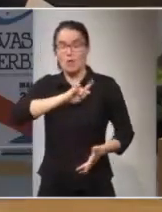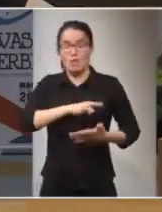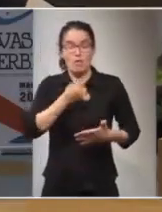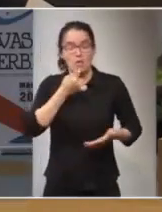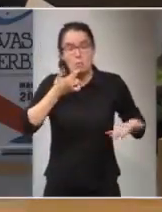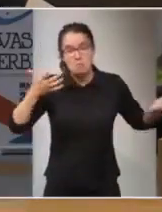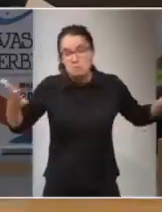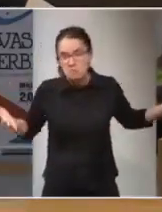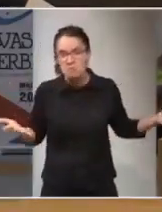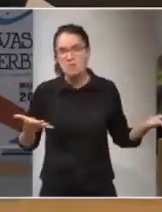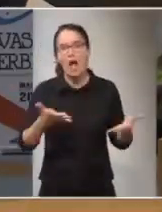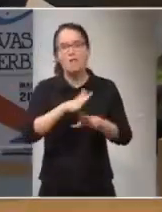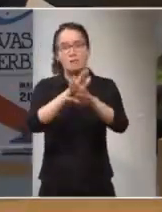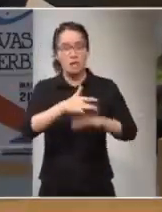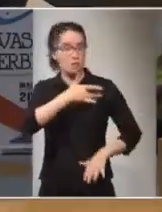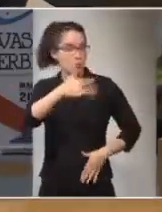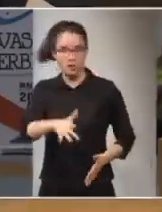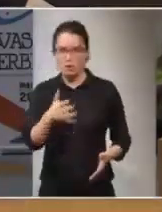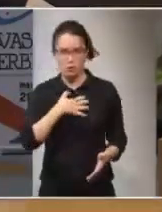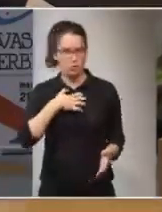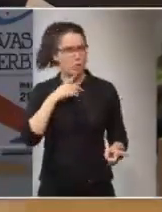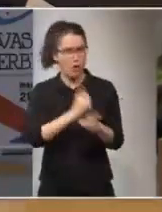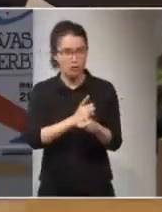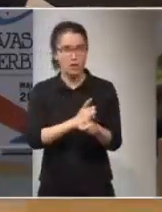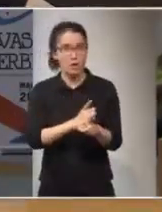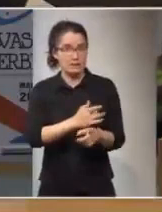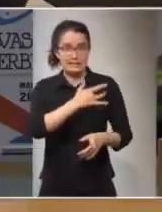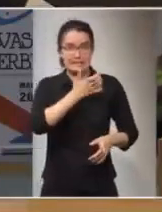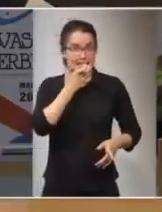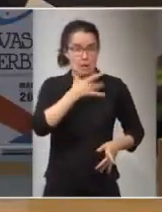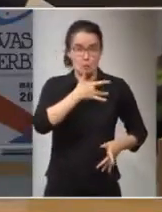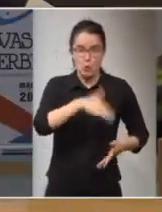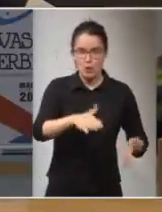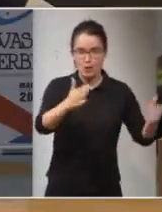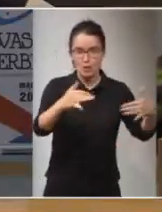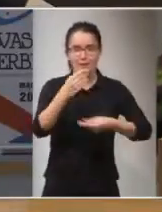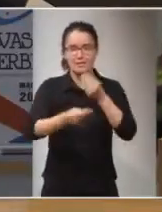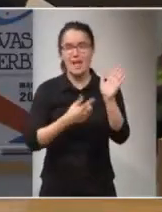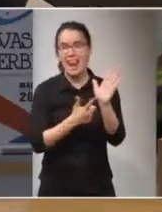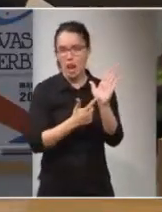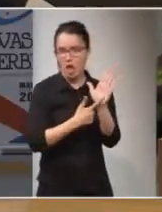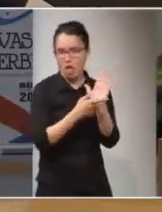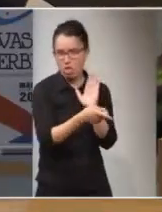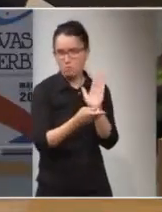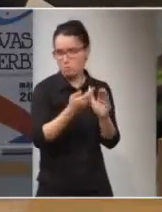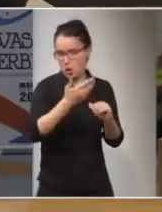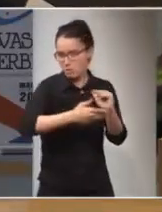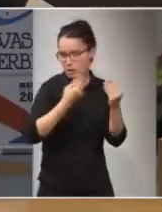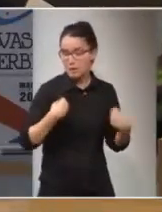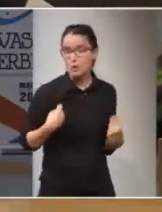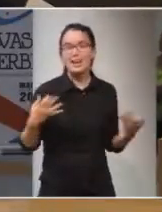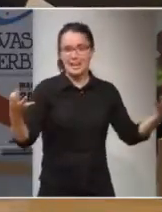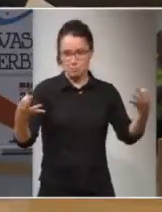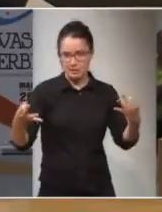que no podía haber impunidad y para que no hubiera impunidad se legislaba hasta ese límite. ¿Qué